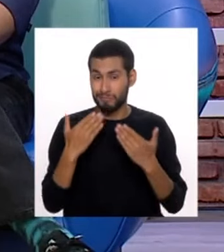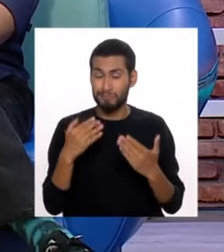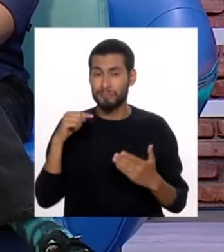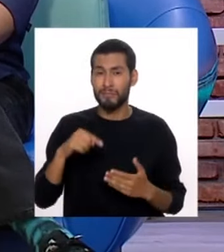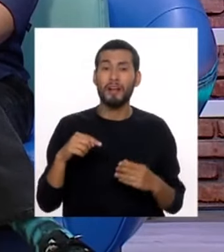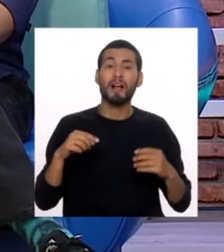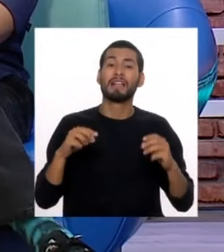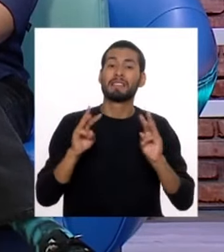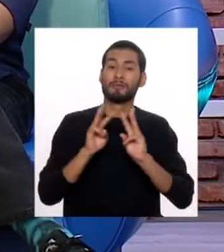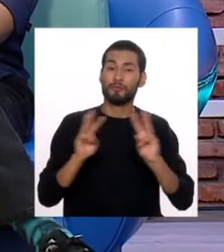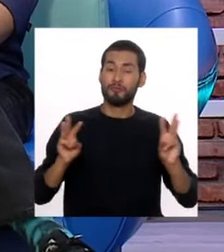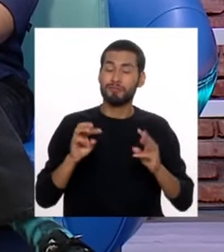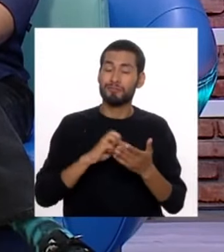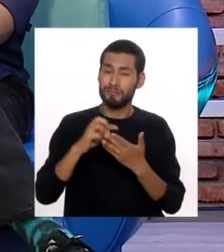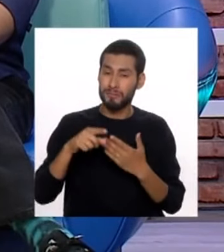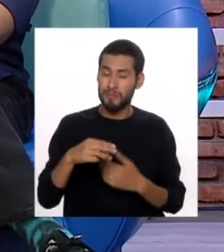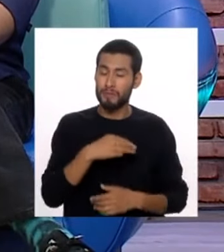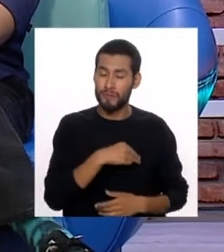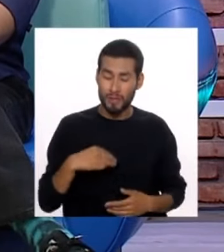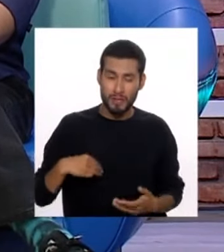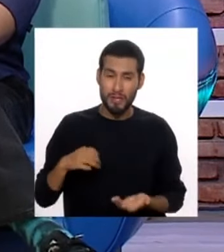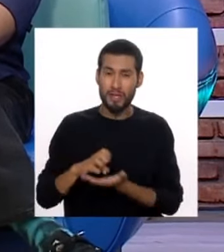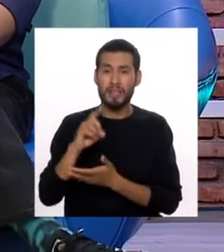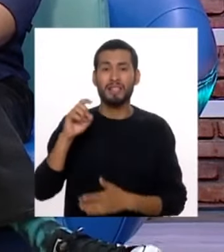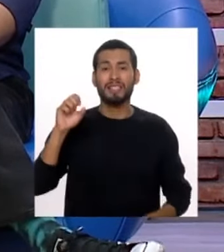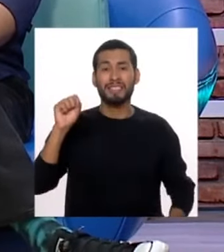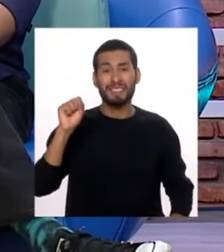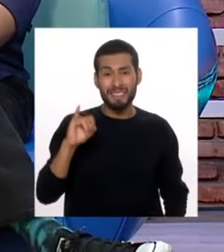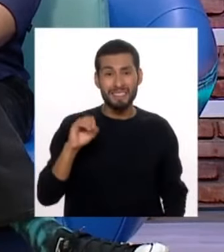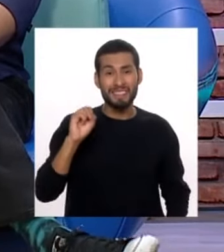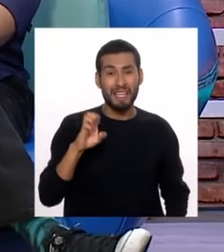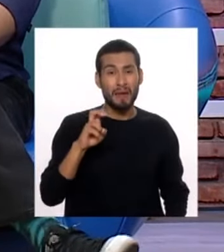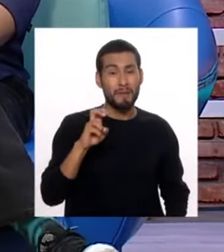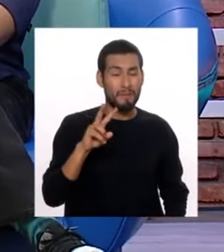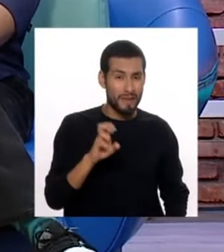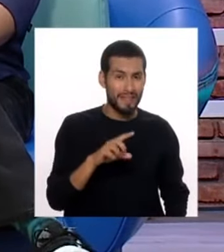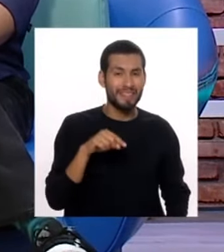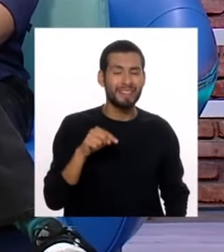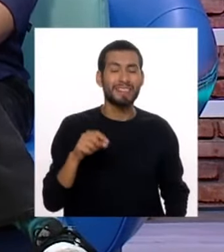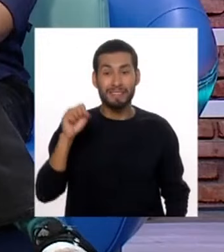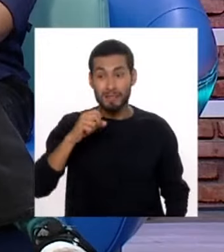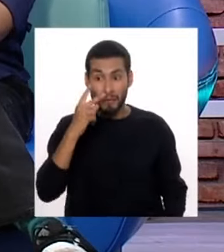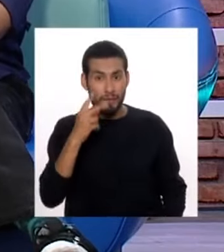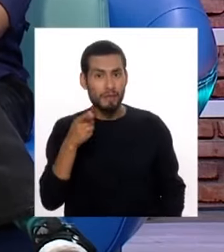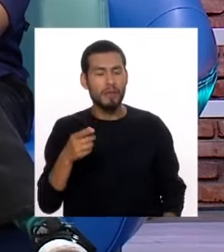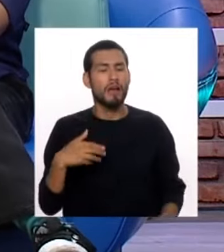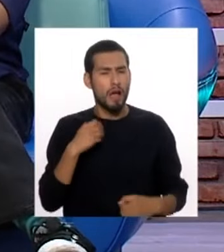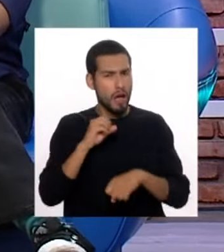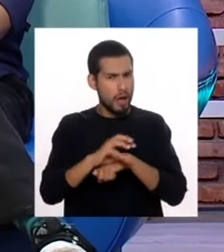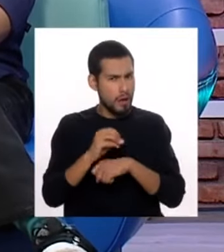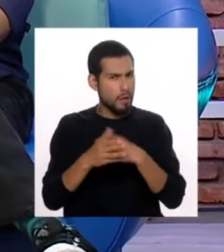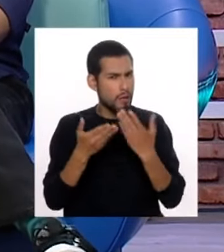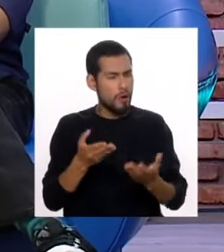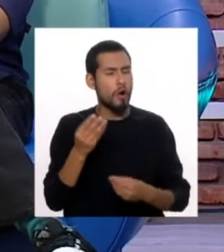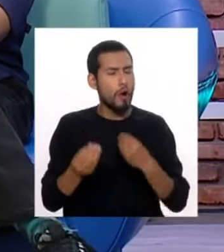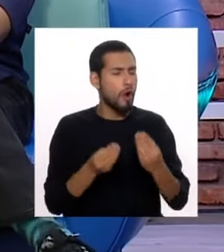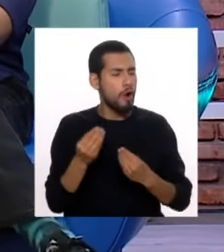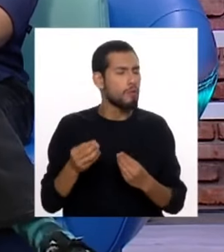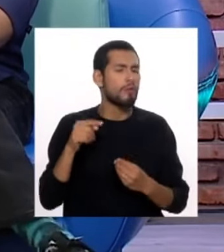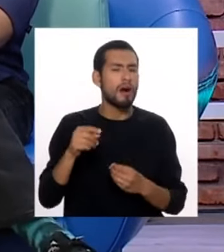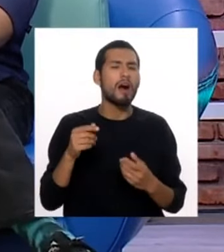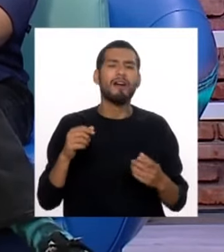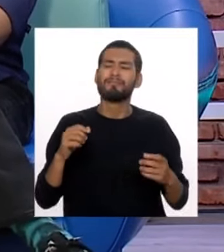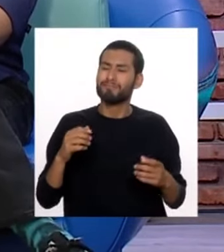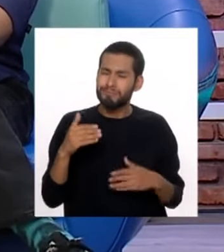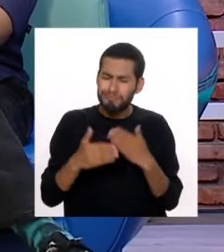una plataforma que tiene el Ministerio de Educación, que sí se ve, donde podemos denunciar, pero que además, Cris, nos asesoran cómo enfrentar este tema,